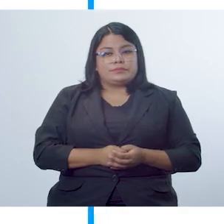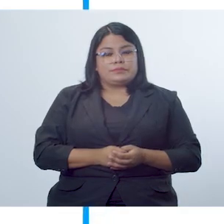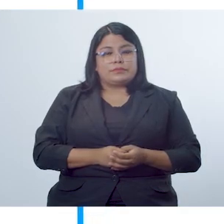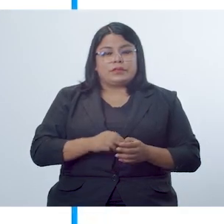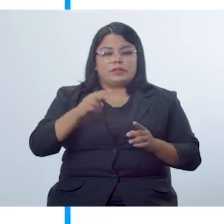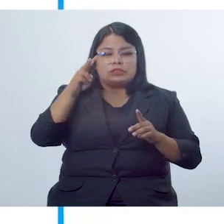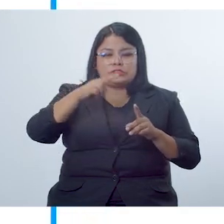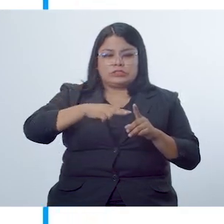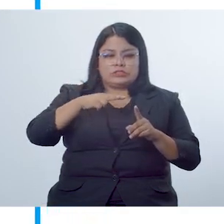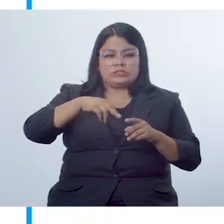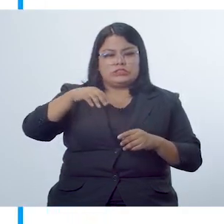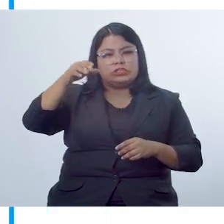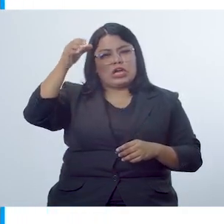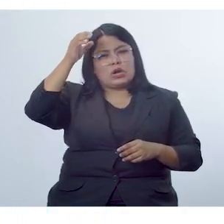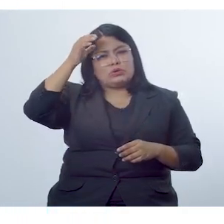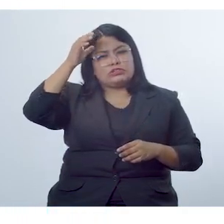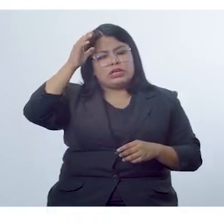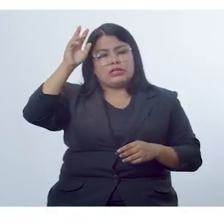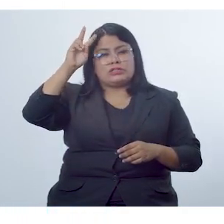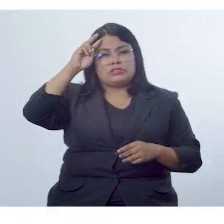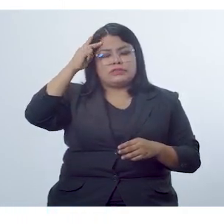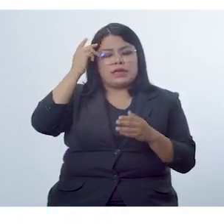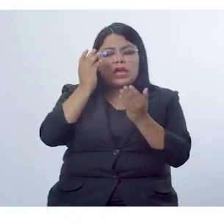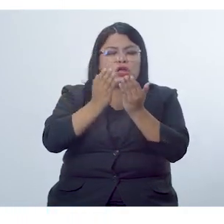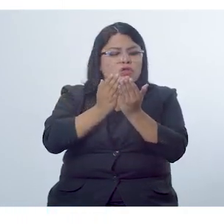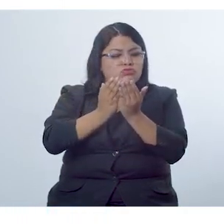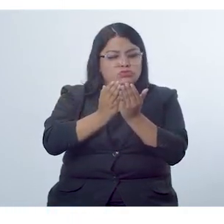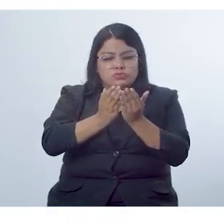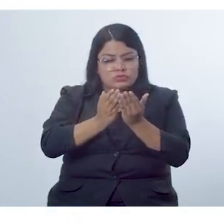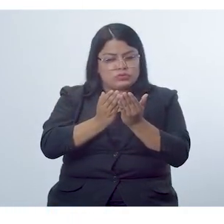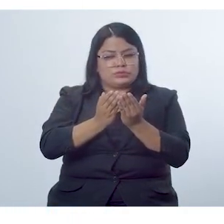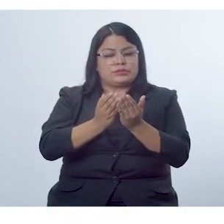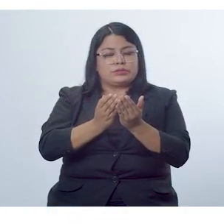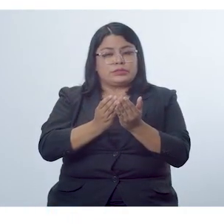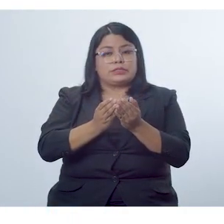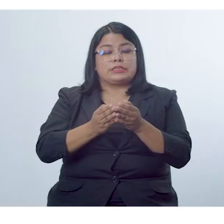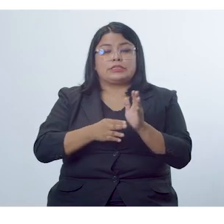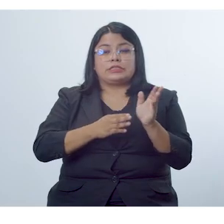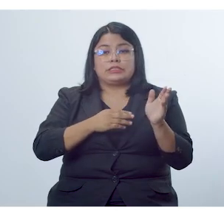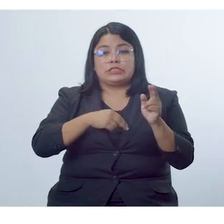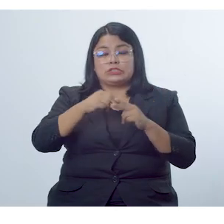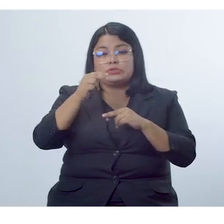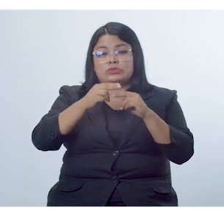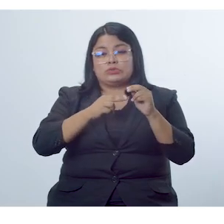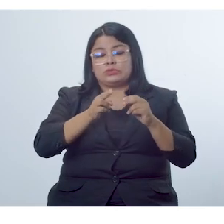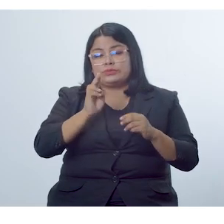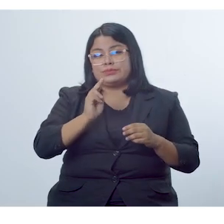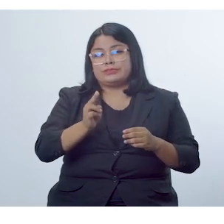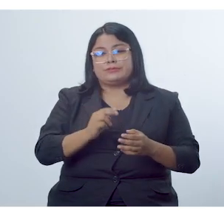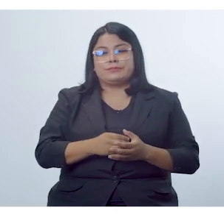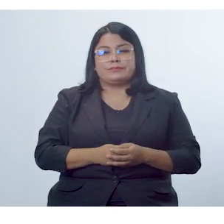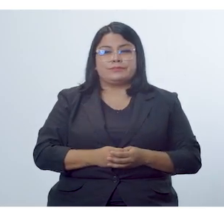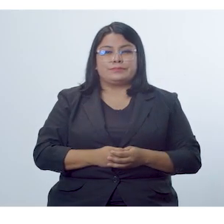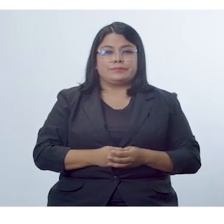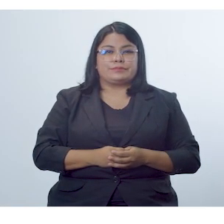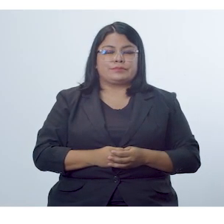definición y características de los mitos, lectura de un mito griego y estructura de estos.